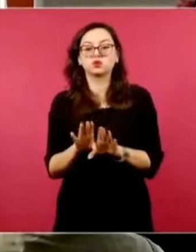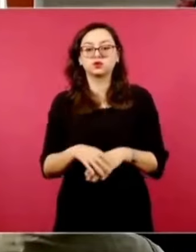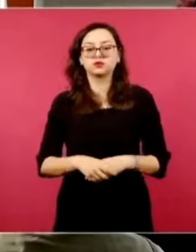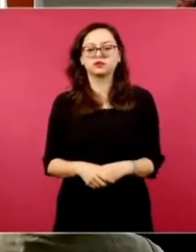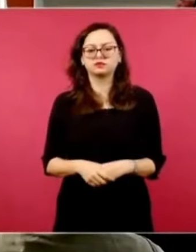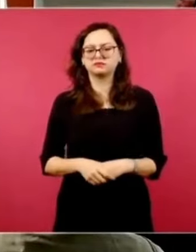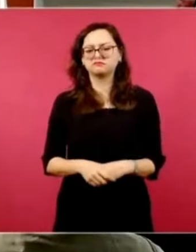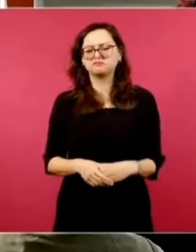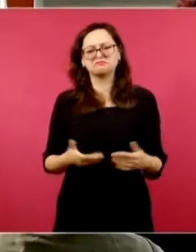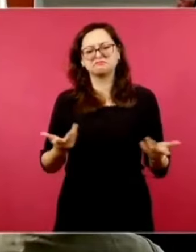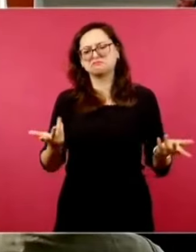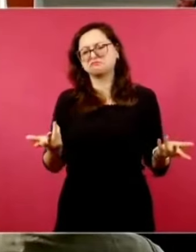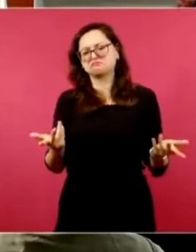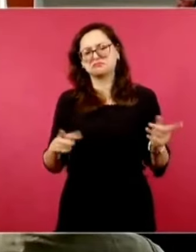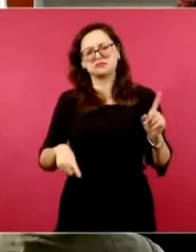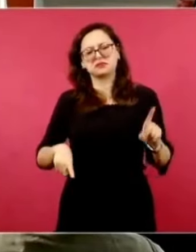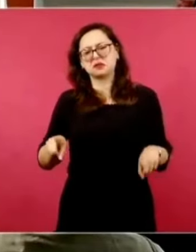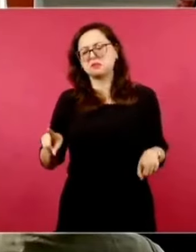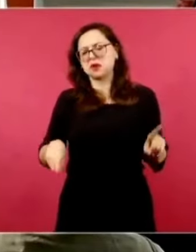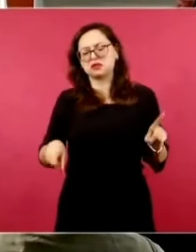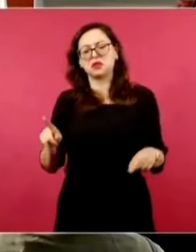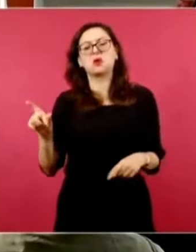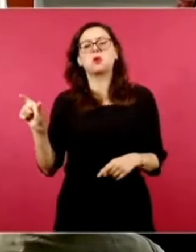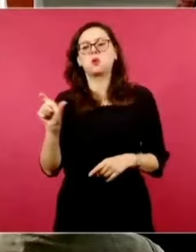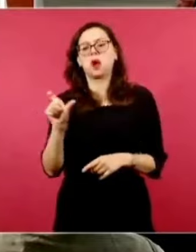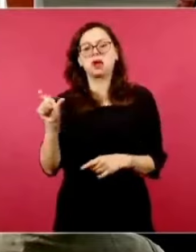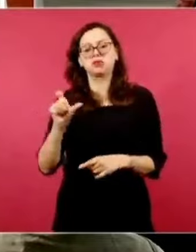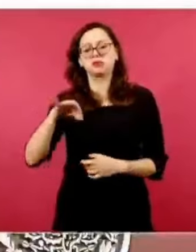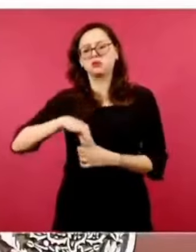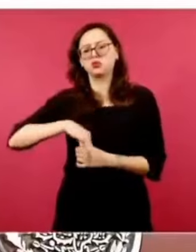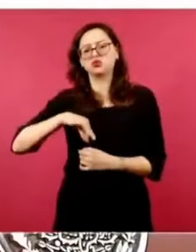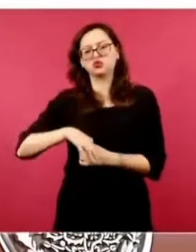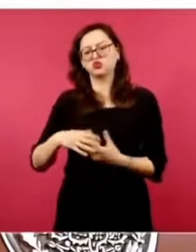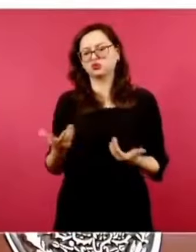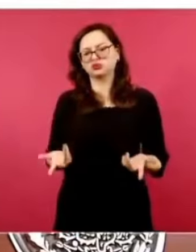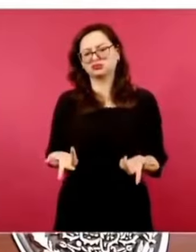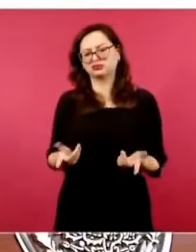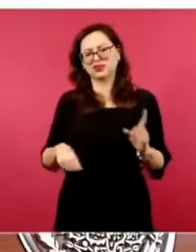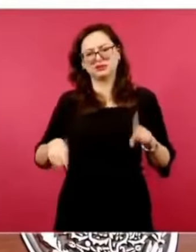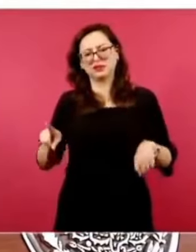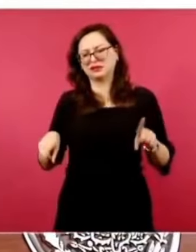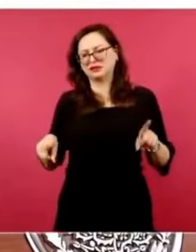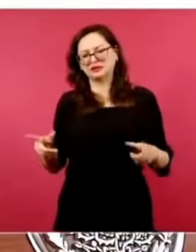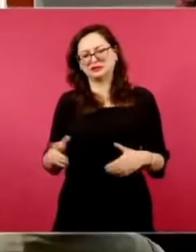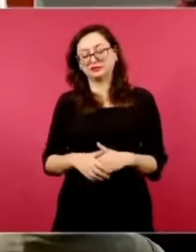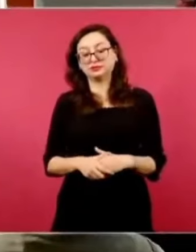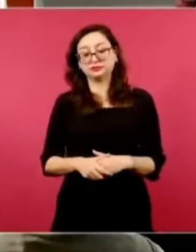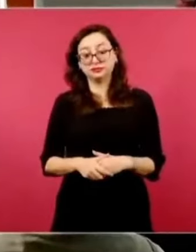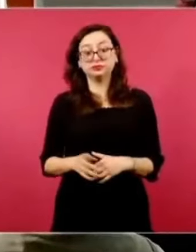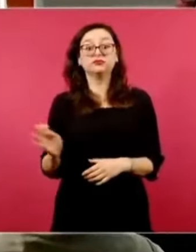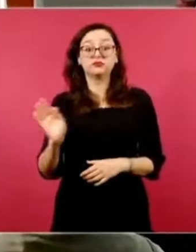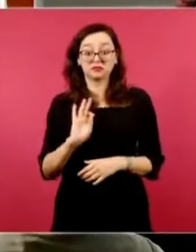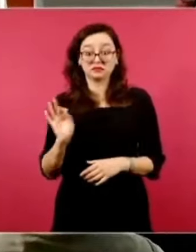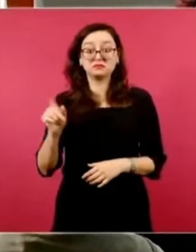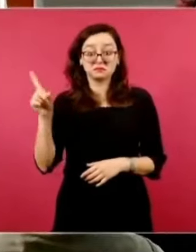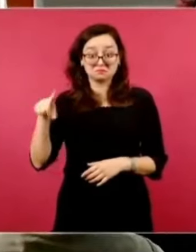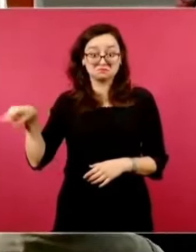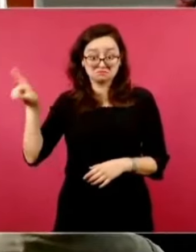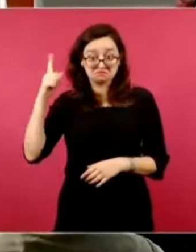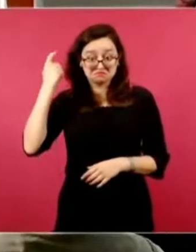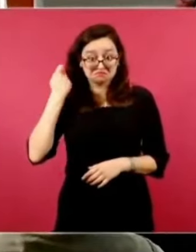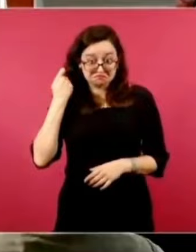que se lleve a cabo la consulta. ¿Podrían alcanzar ellos todavía? Sí,